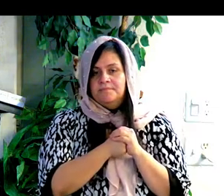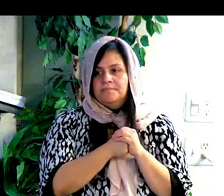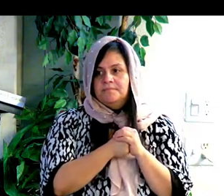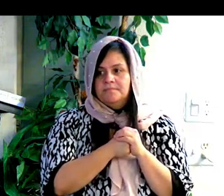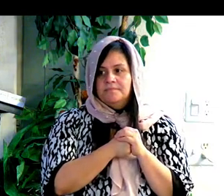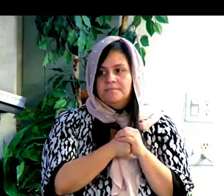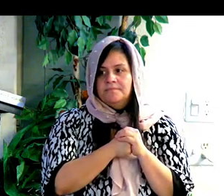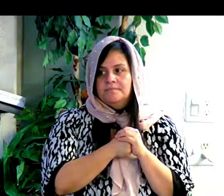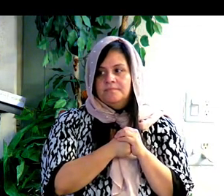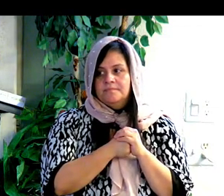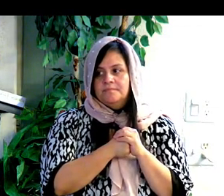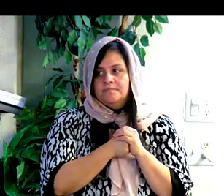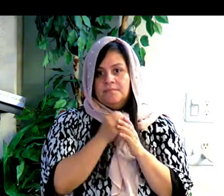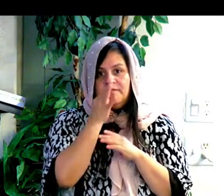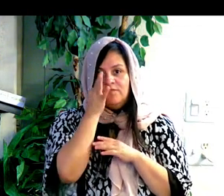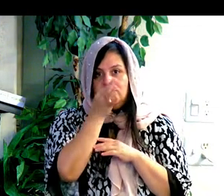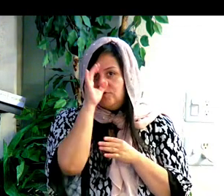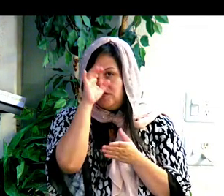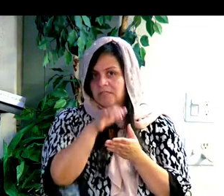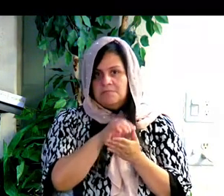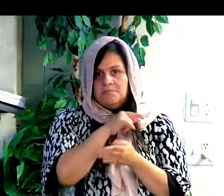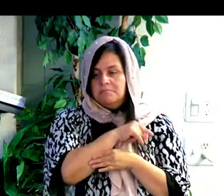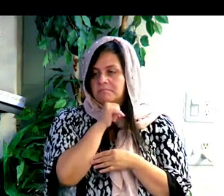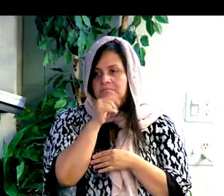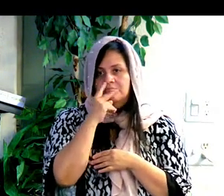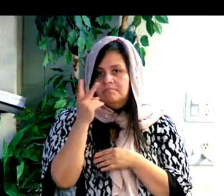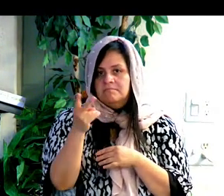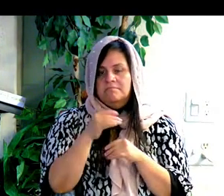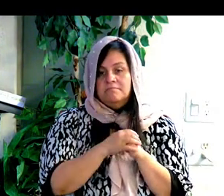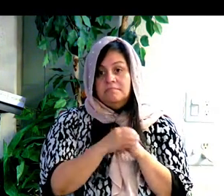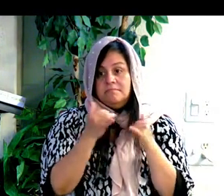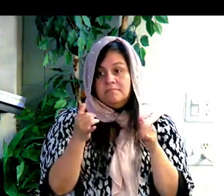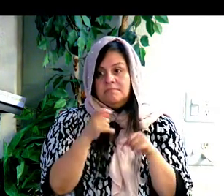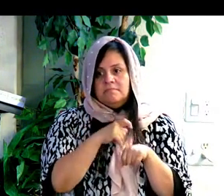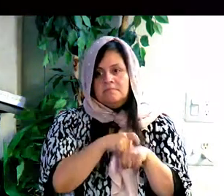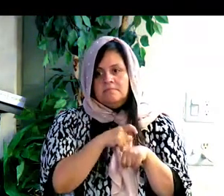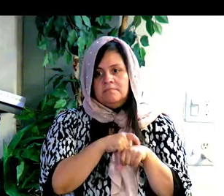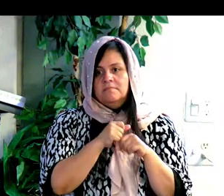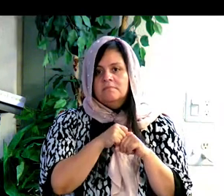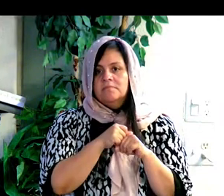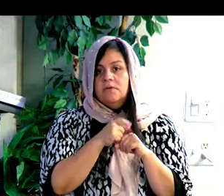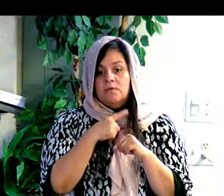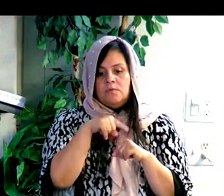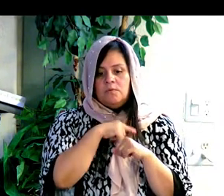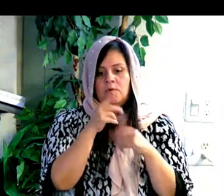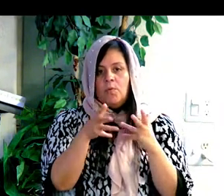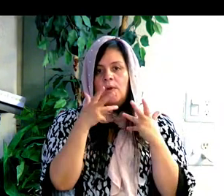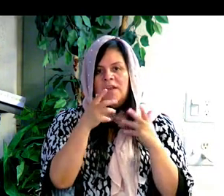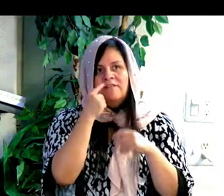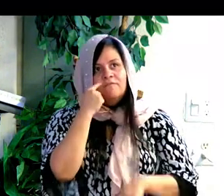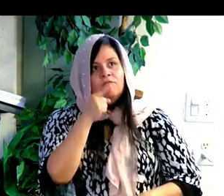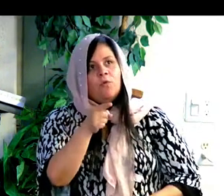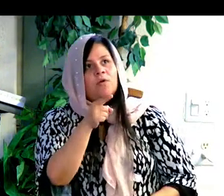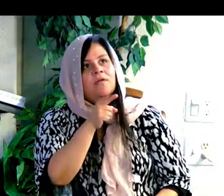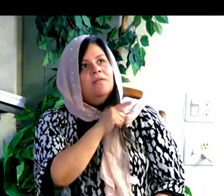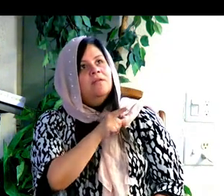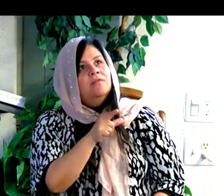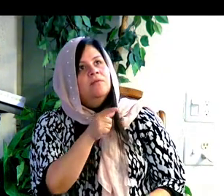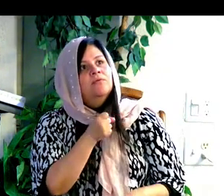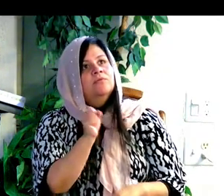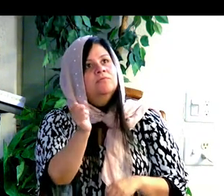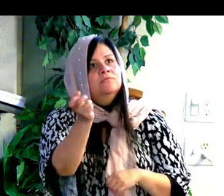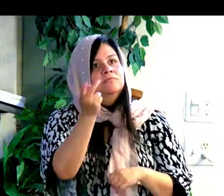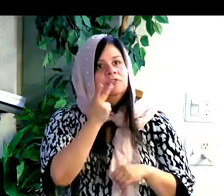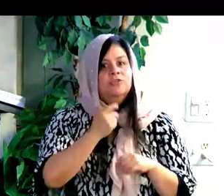that's the time we're in. We're in the time of the waiting for the return of the groom. Por eso, así somos nosotros.